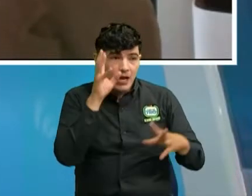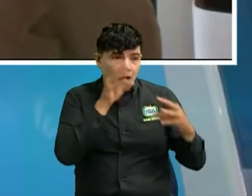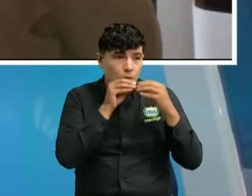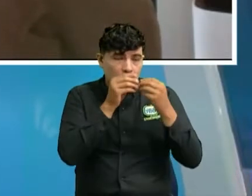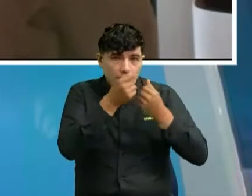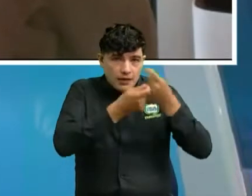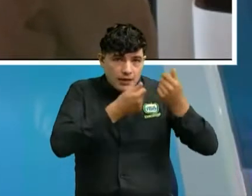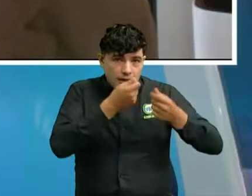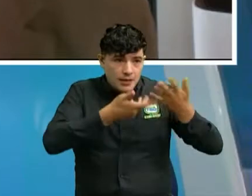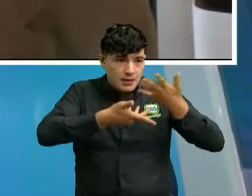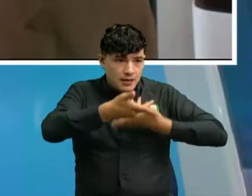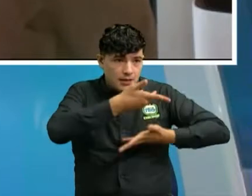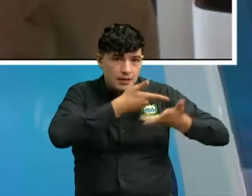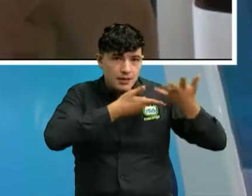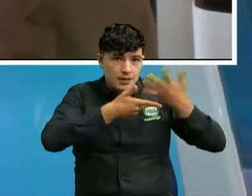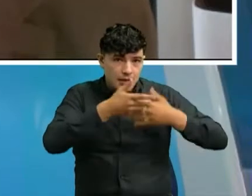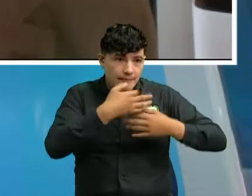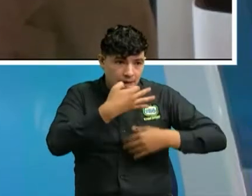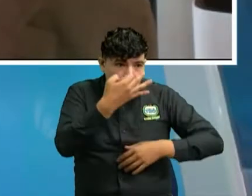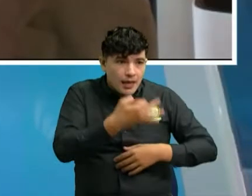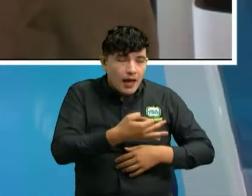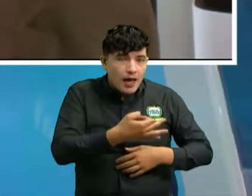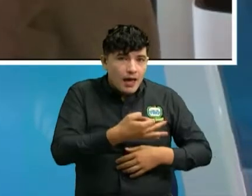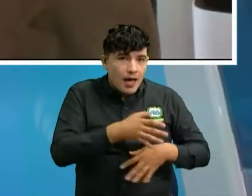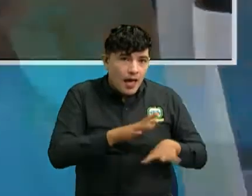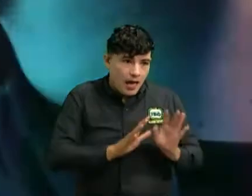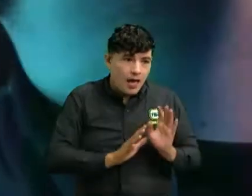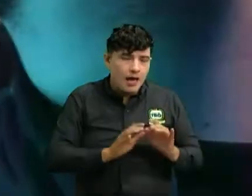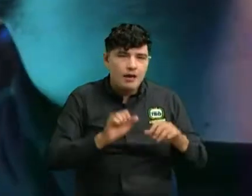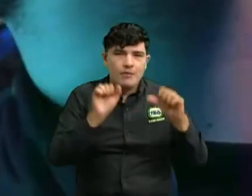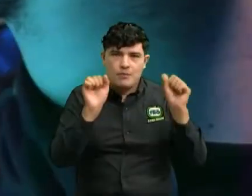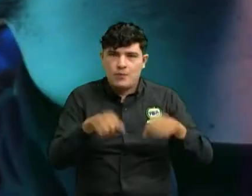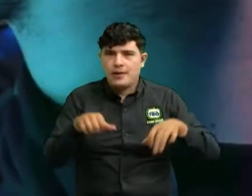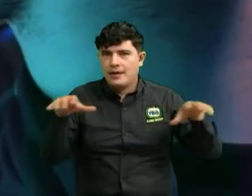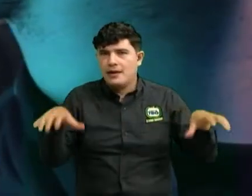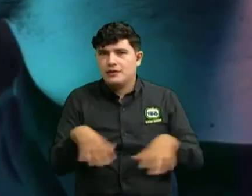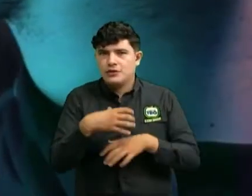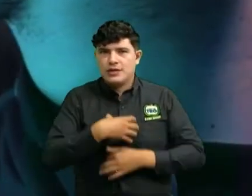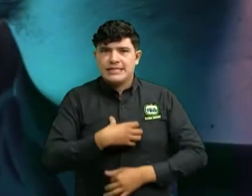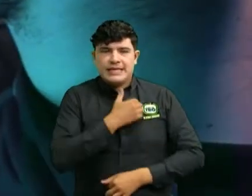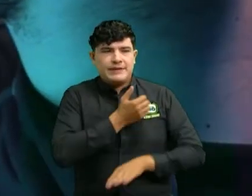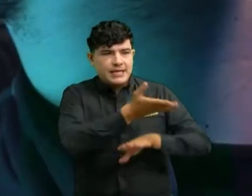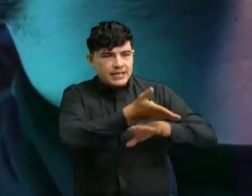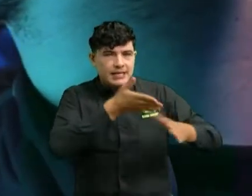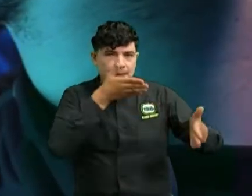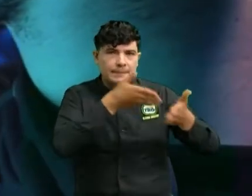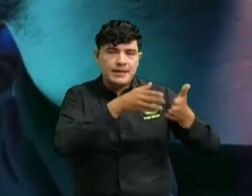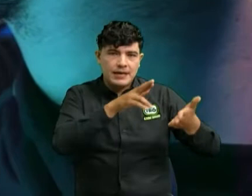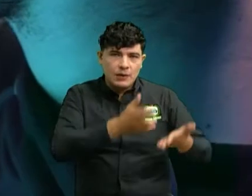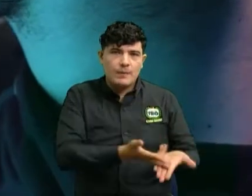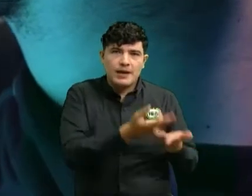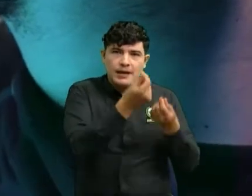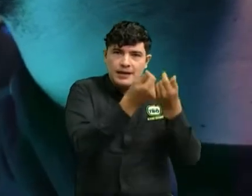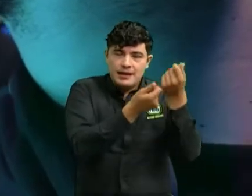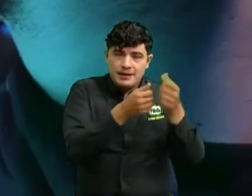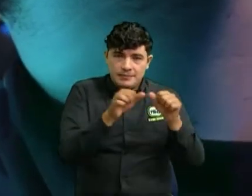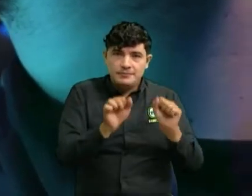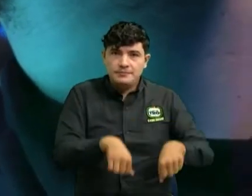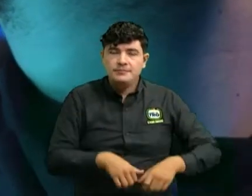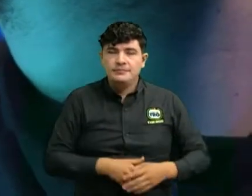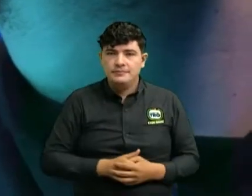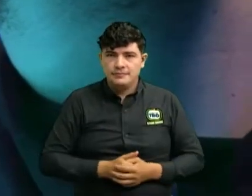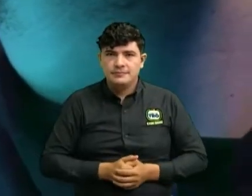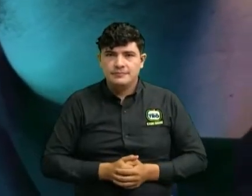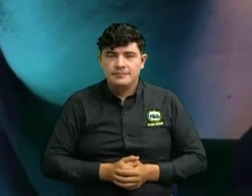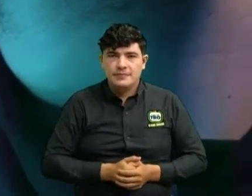que iniciaron pues era real entonces podría haber una acción civil y en esa acción civil sería un digamos había como una